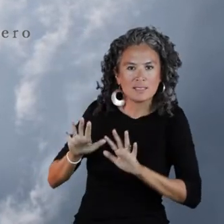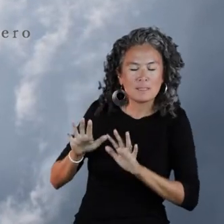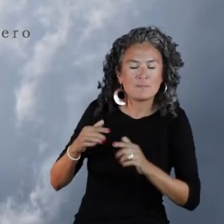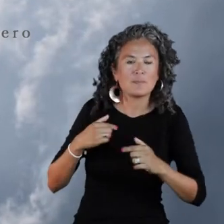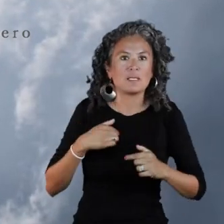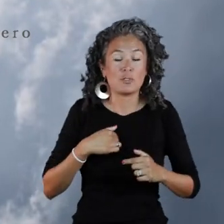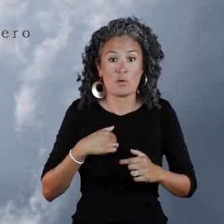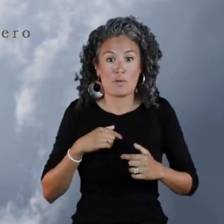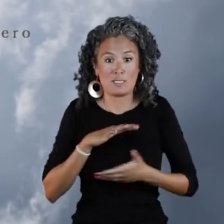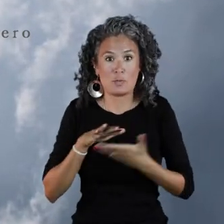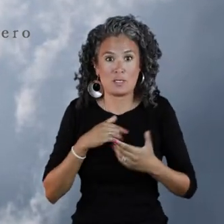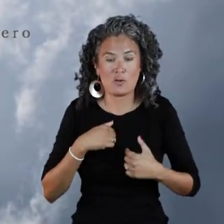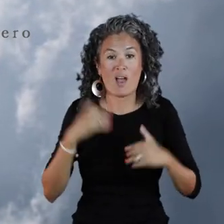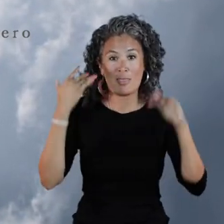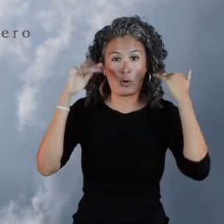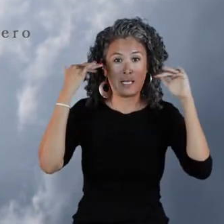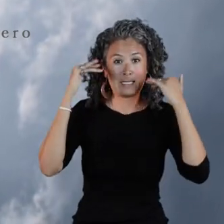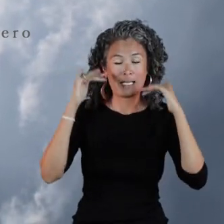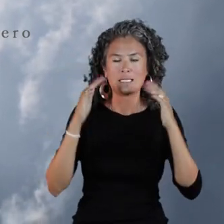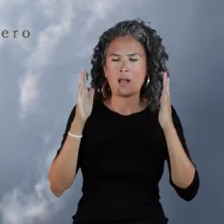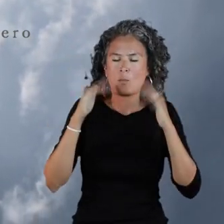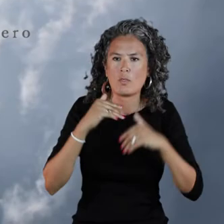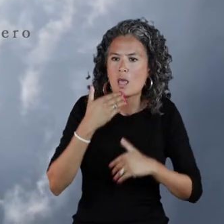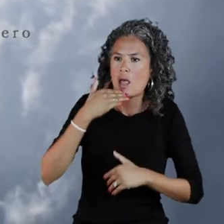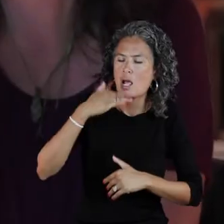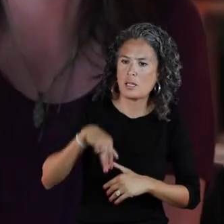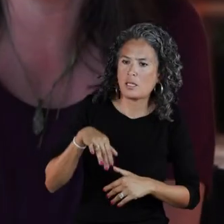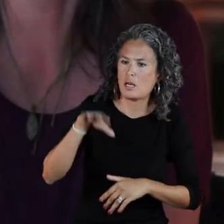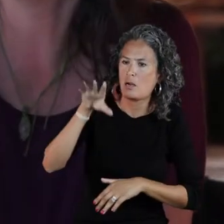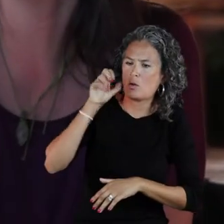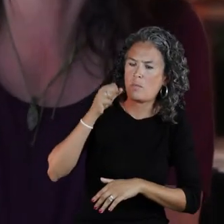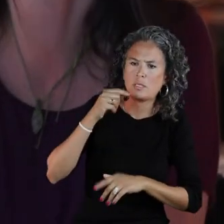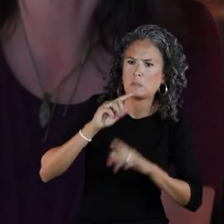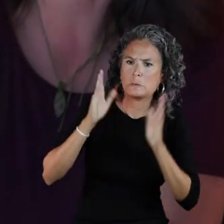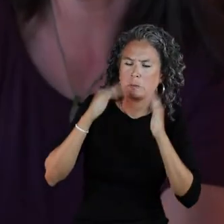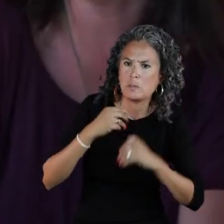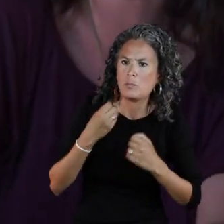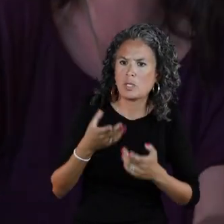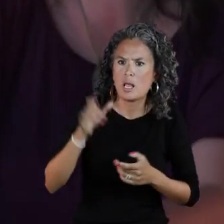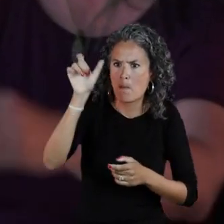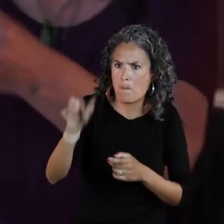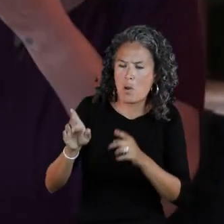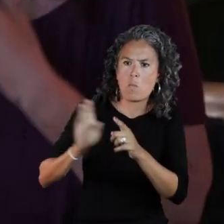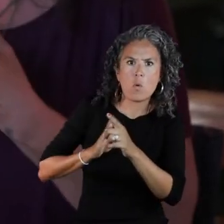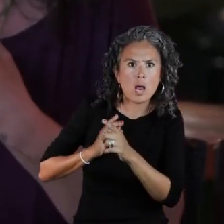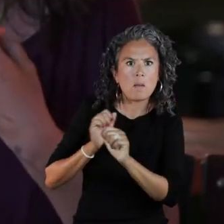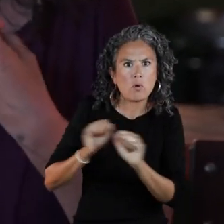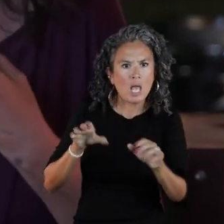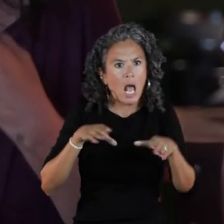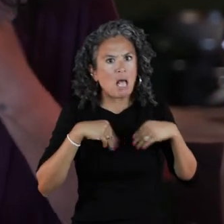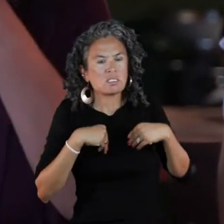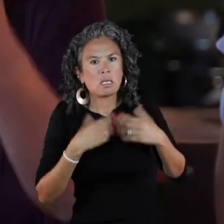Y me pasó a pasar sobre todo en mi adolescencia de no poder entender, de no poder comprender cómo es que una mujer